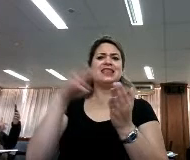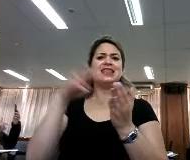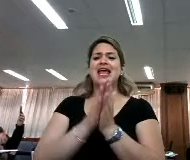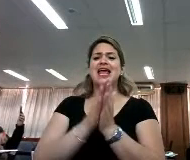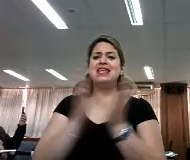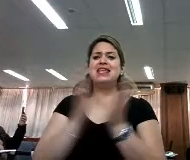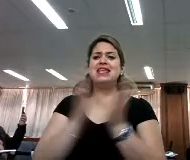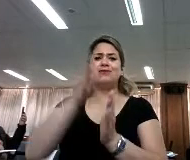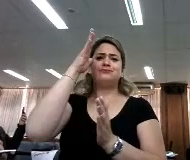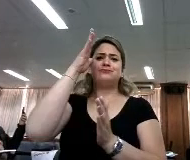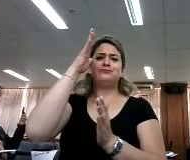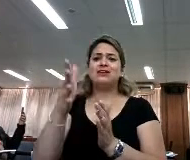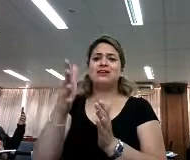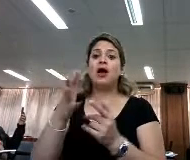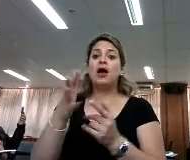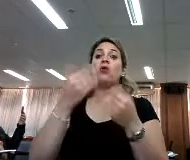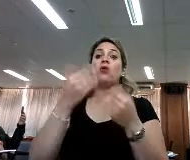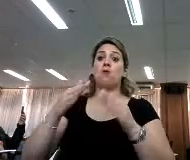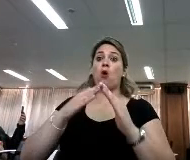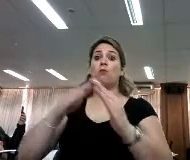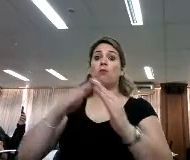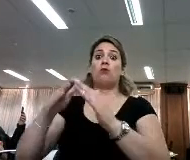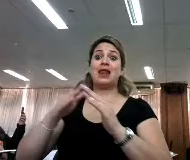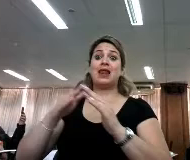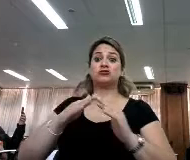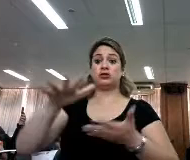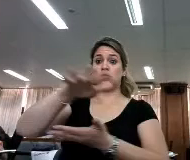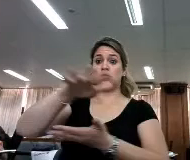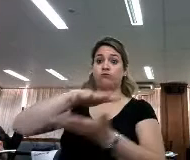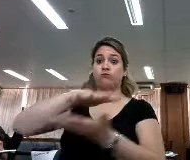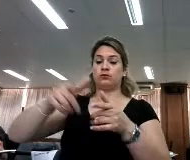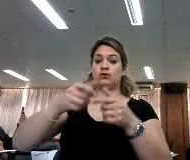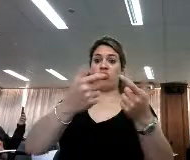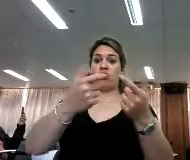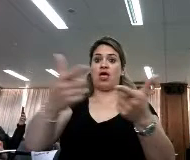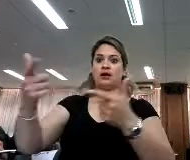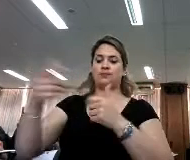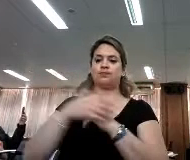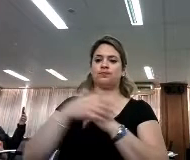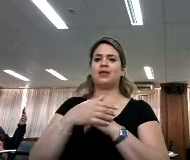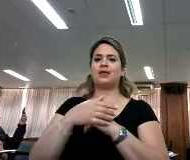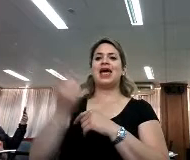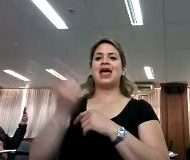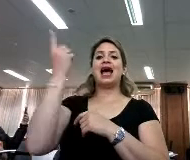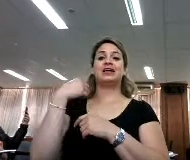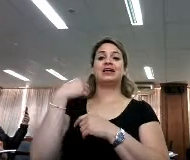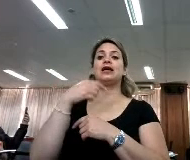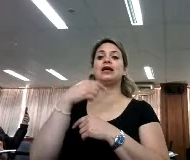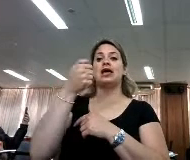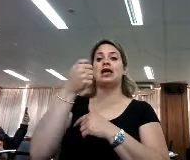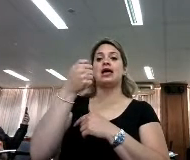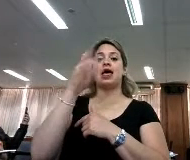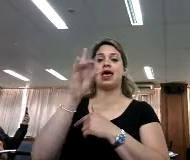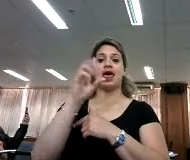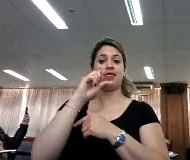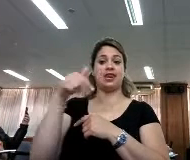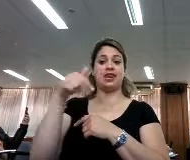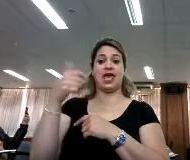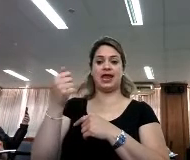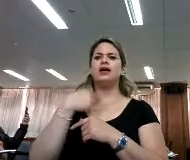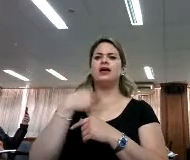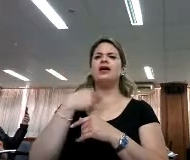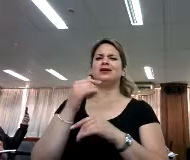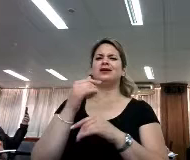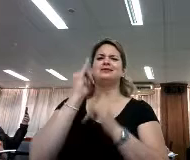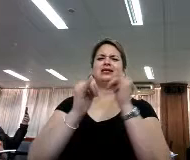incluso a otras poblaciones, incluir a otras poblaciones. Ayer Diana Rodríguez nos daba una charla súper interesante sobre la